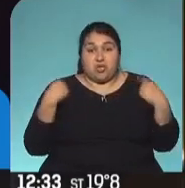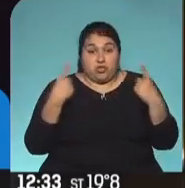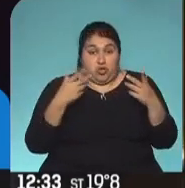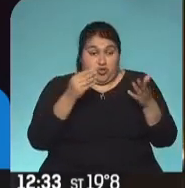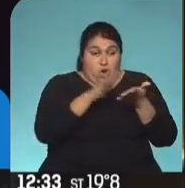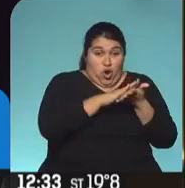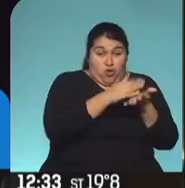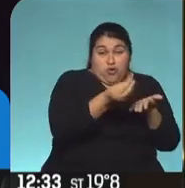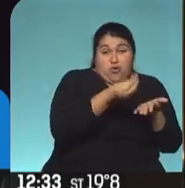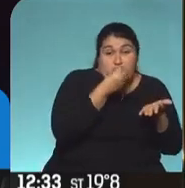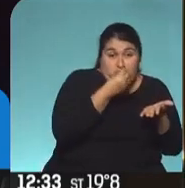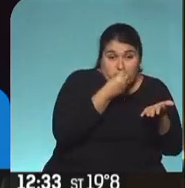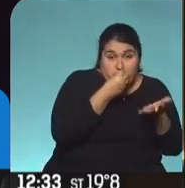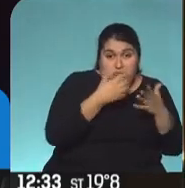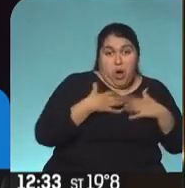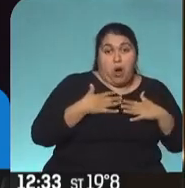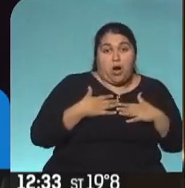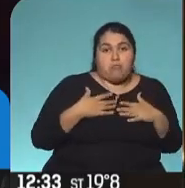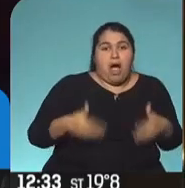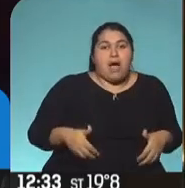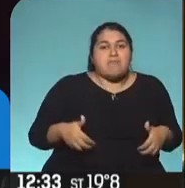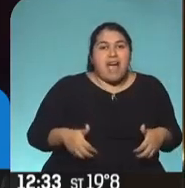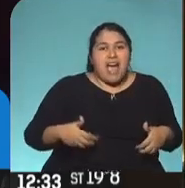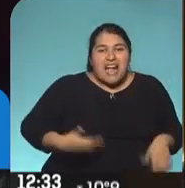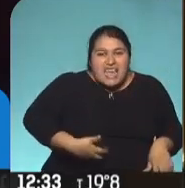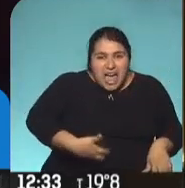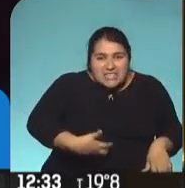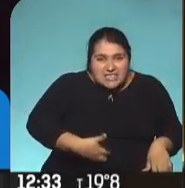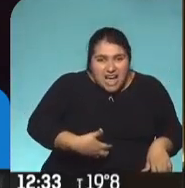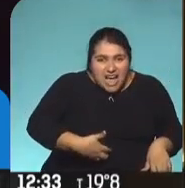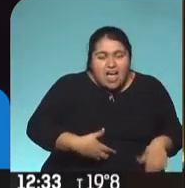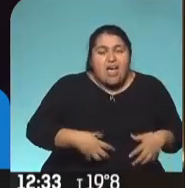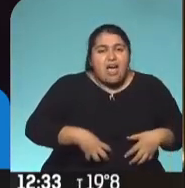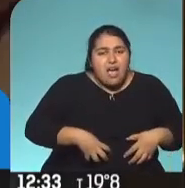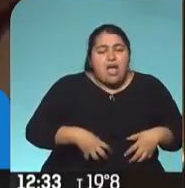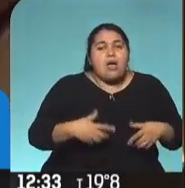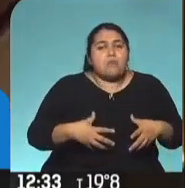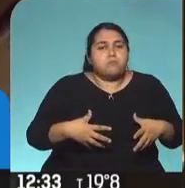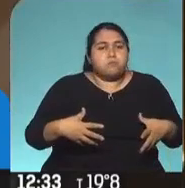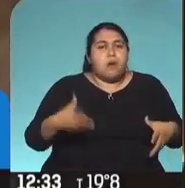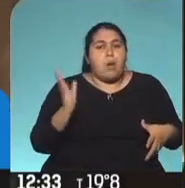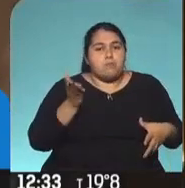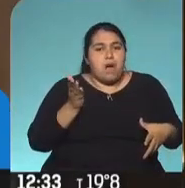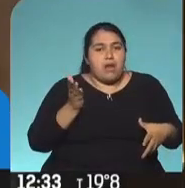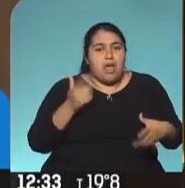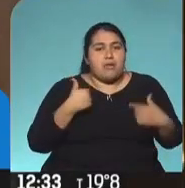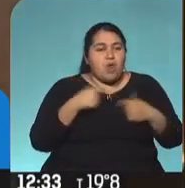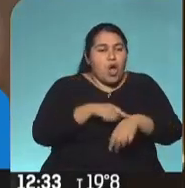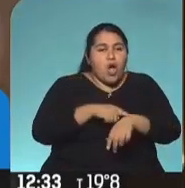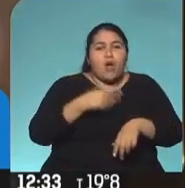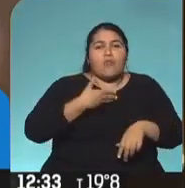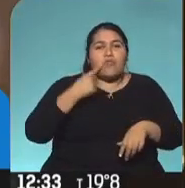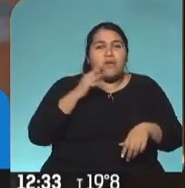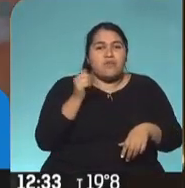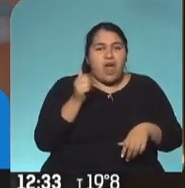canasta básica alimentaria vamos a tener más grasas malas, más grasas de hidrato de carbono y menos energía, menos fibra. Entonces,